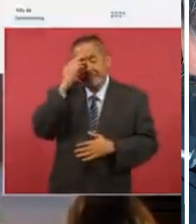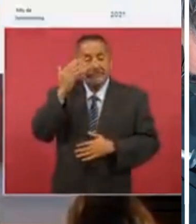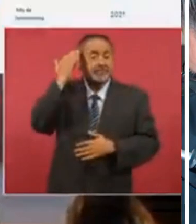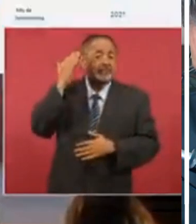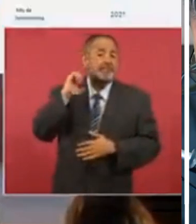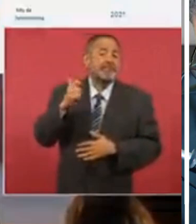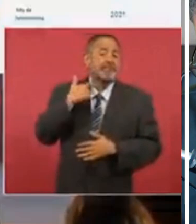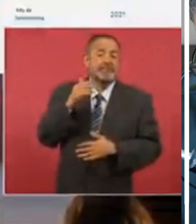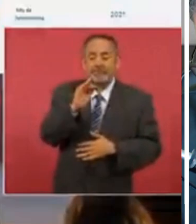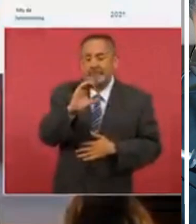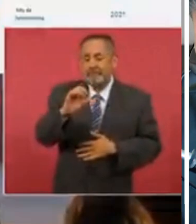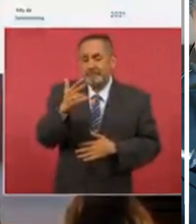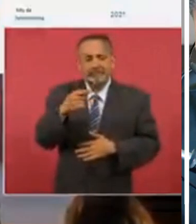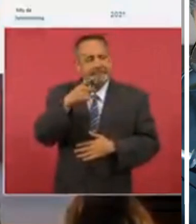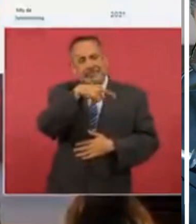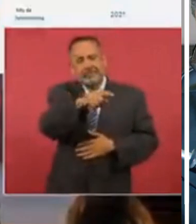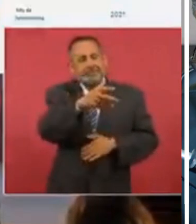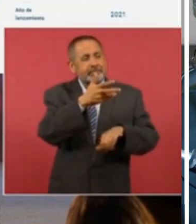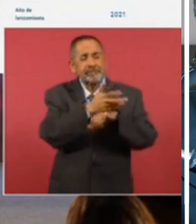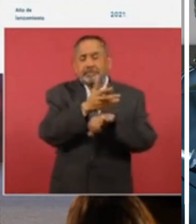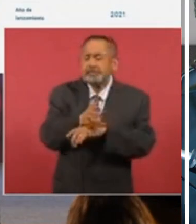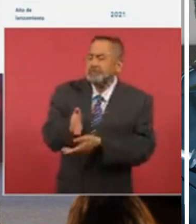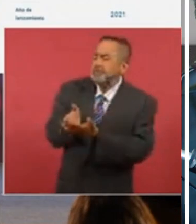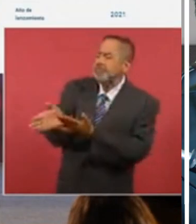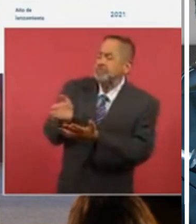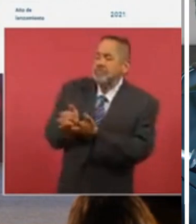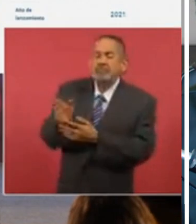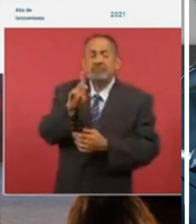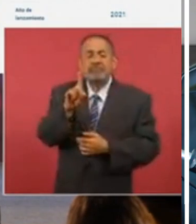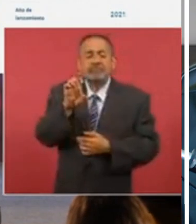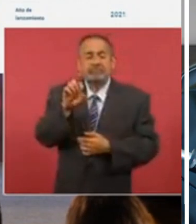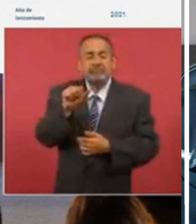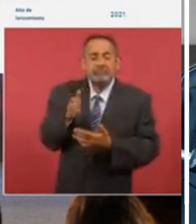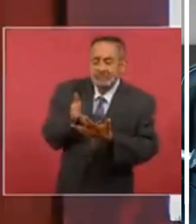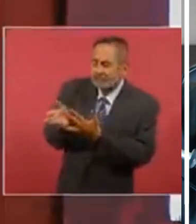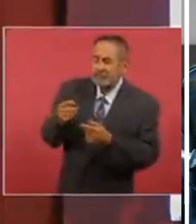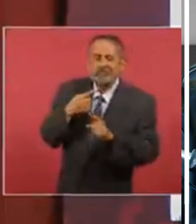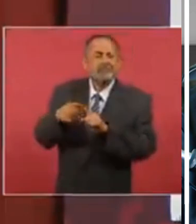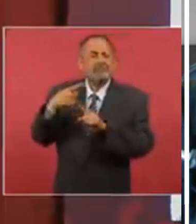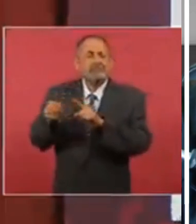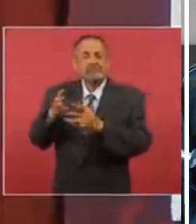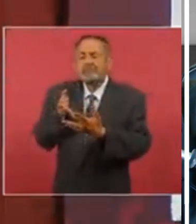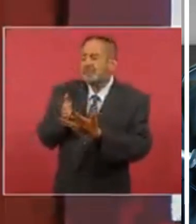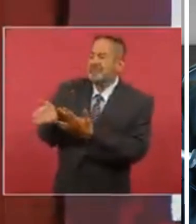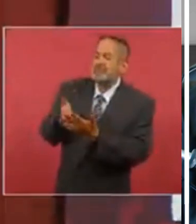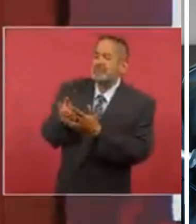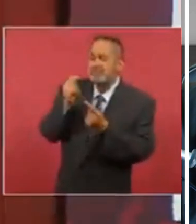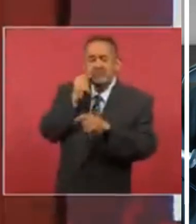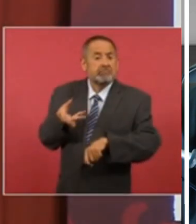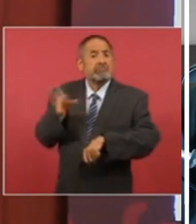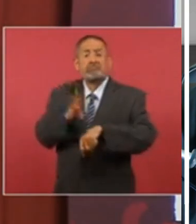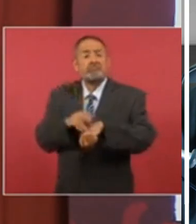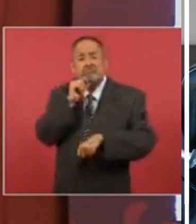entraban a México los de la DEA y de todas las agencias sin pedir